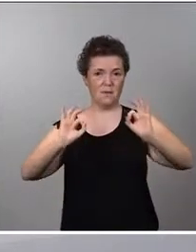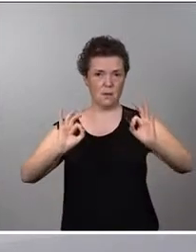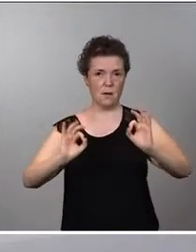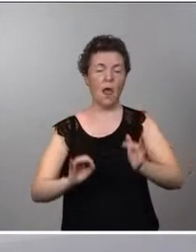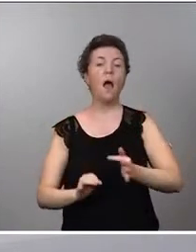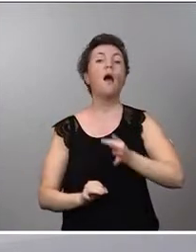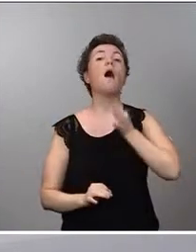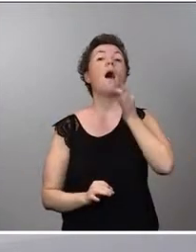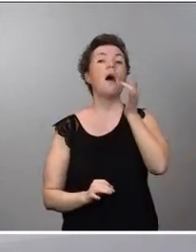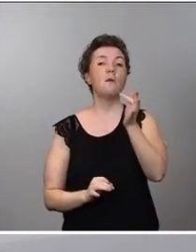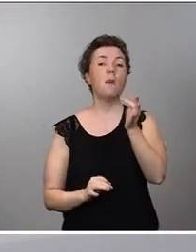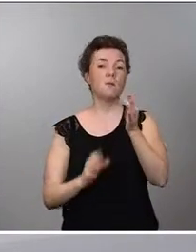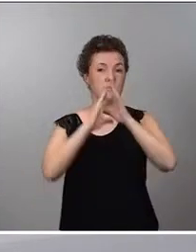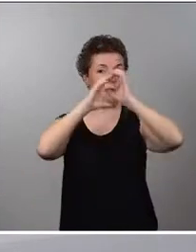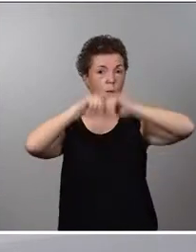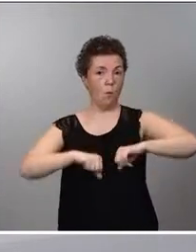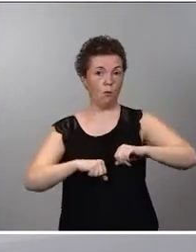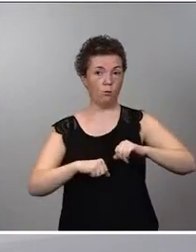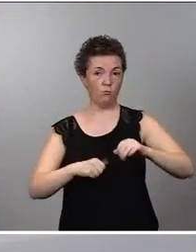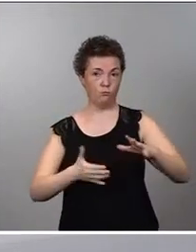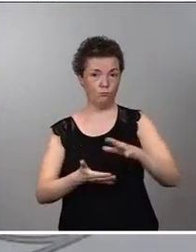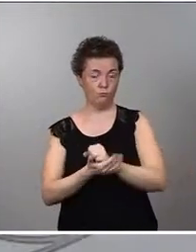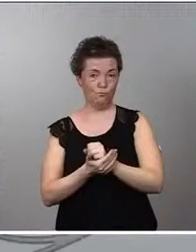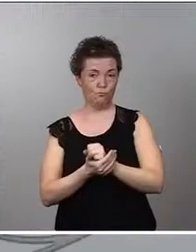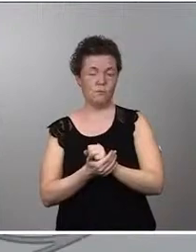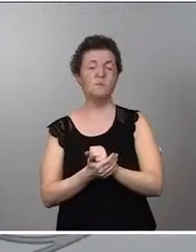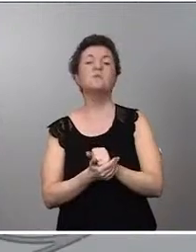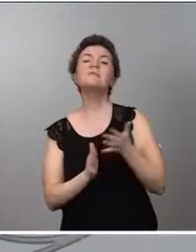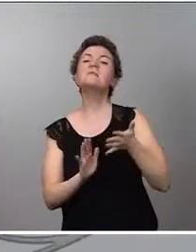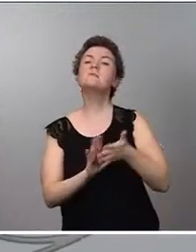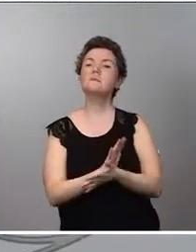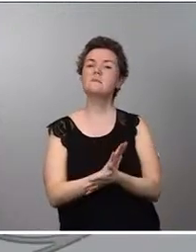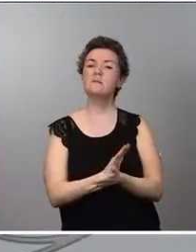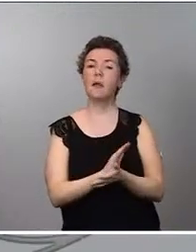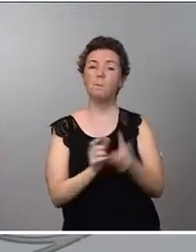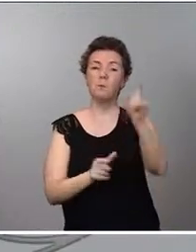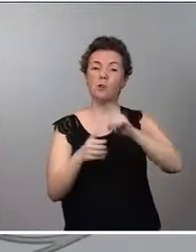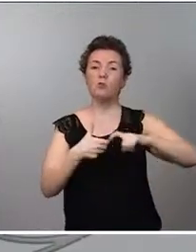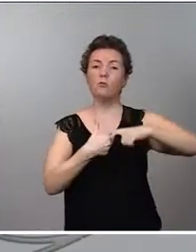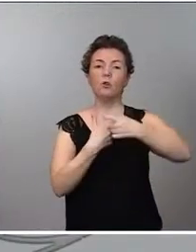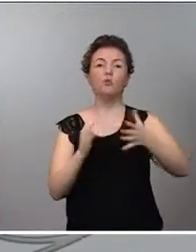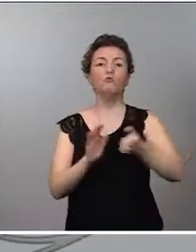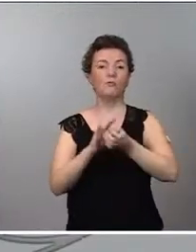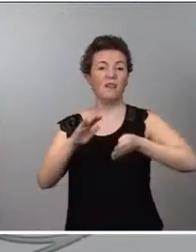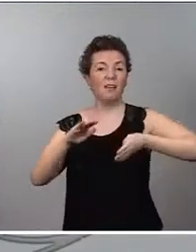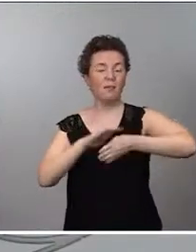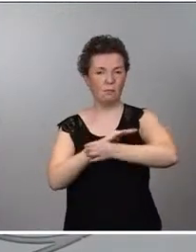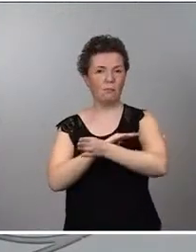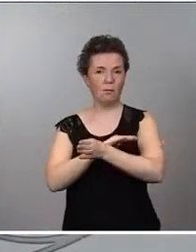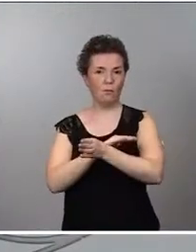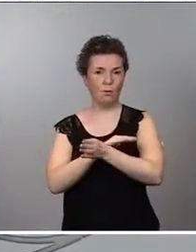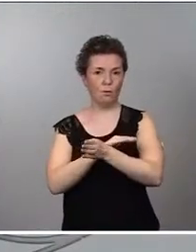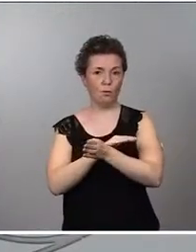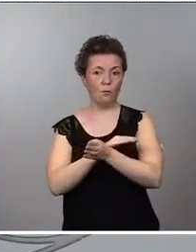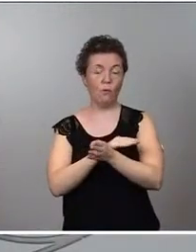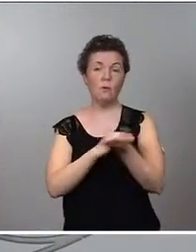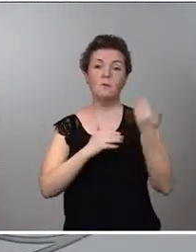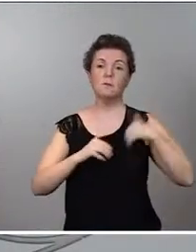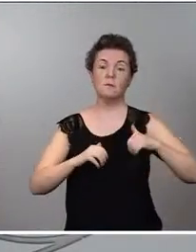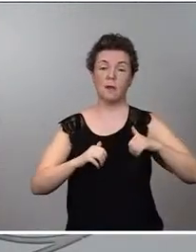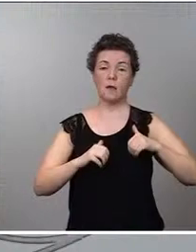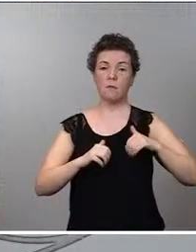con el acuerdo de las partes y que ha significado que todas las personas que han accedido a esta una vez, han aprobado su